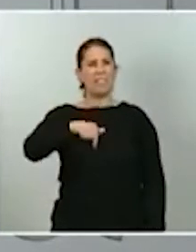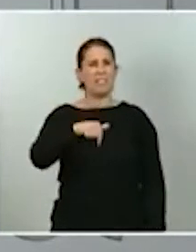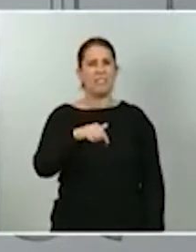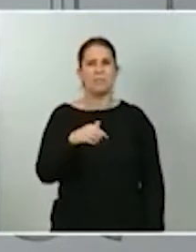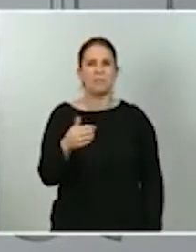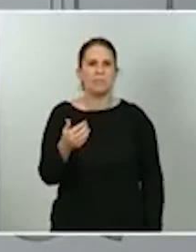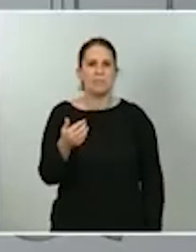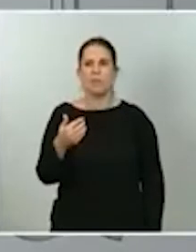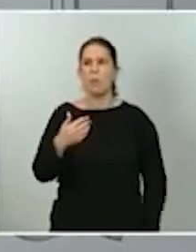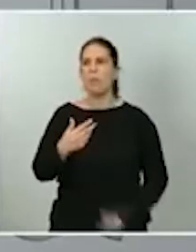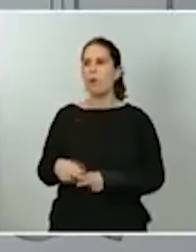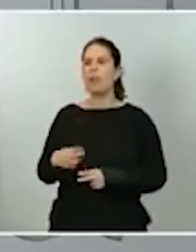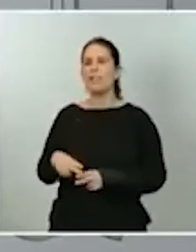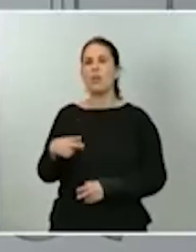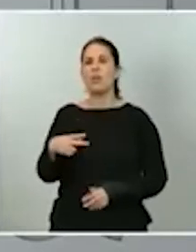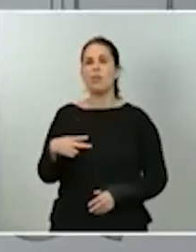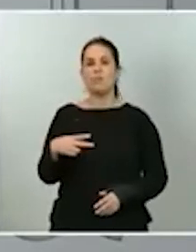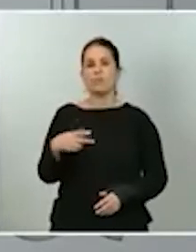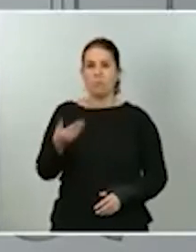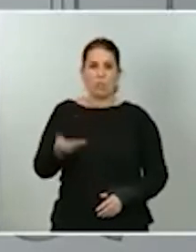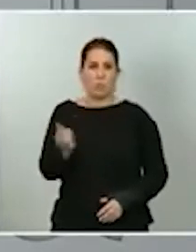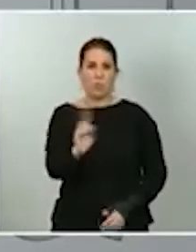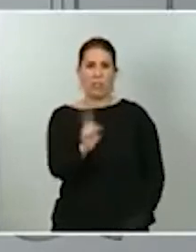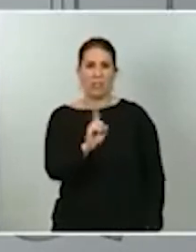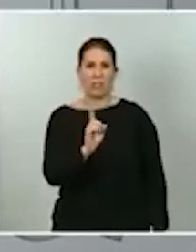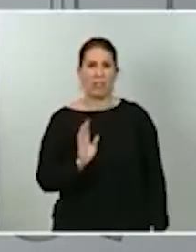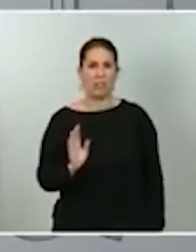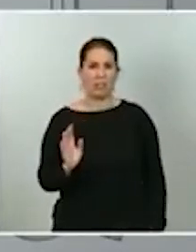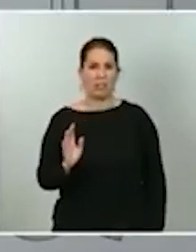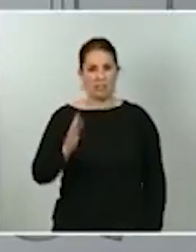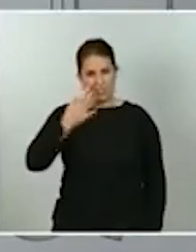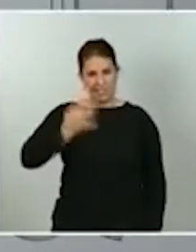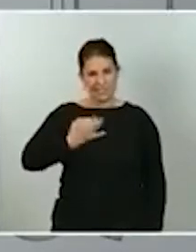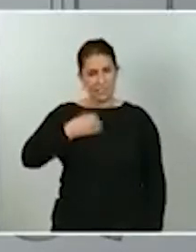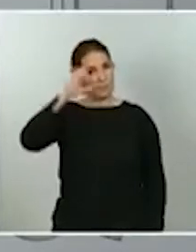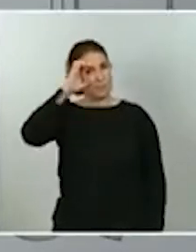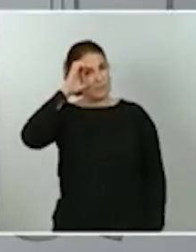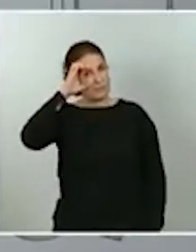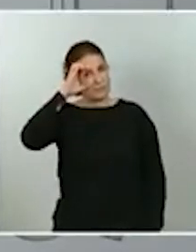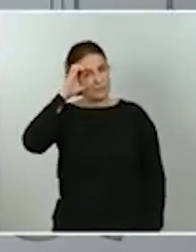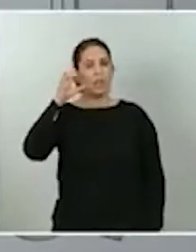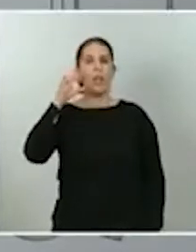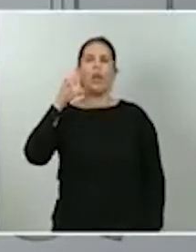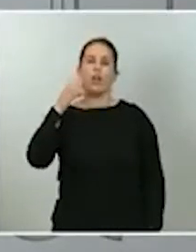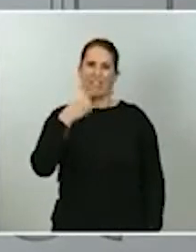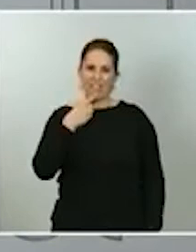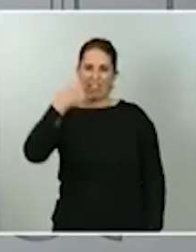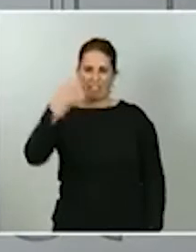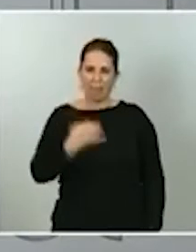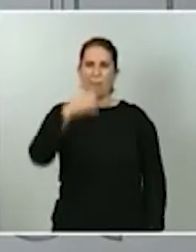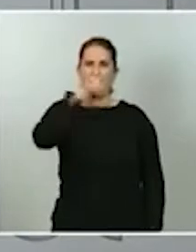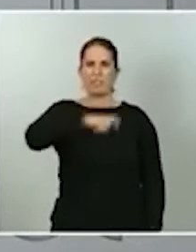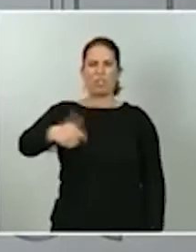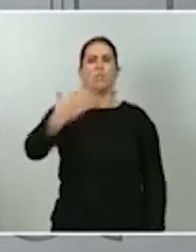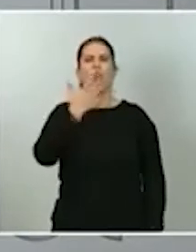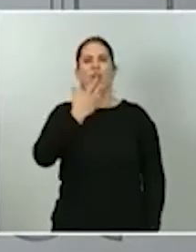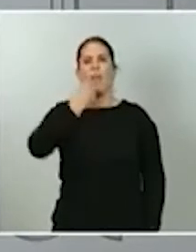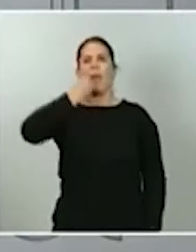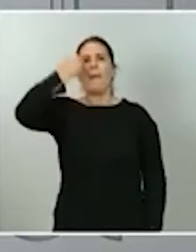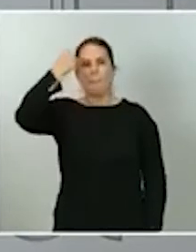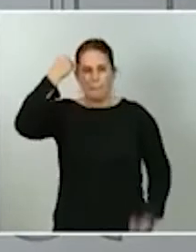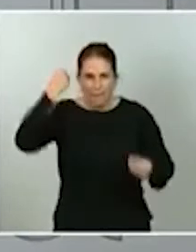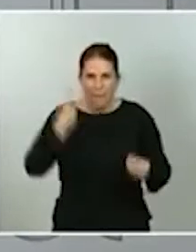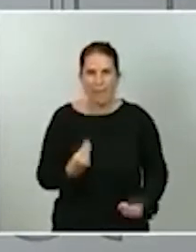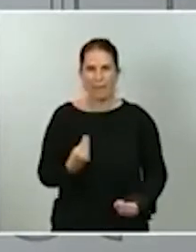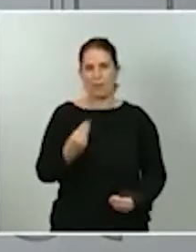política. Lo que tenemos realmente que escuchar es justamente lo que nos dicen aquellos que conocen bien cómo se tiene que desarrollar el